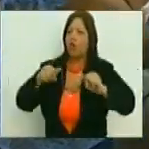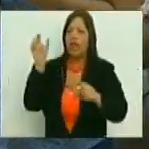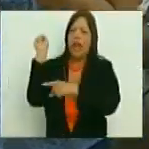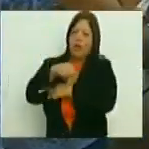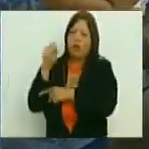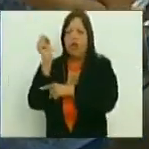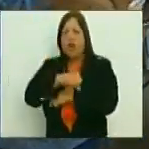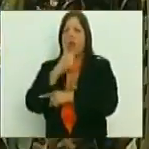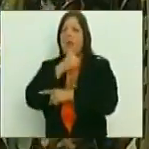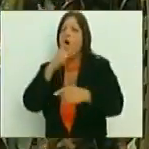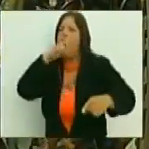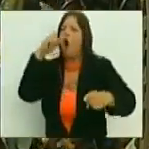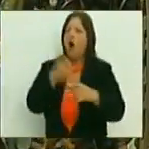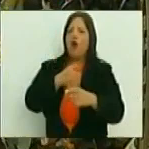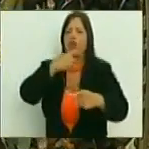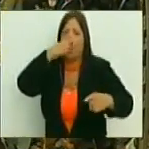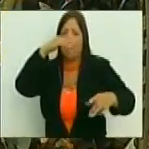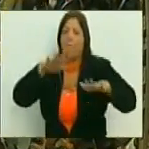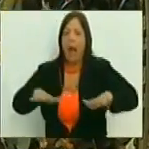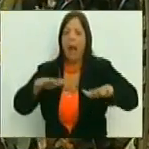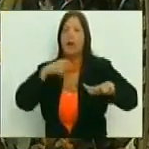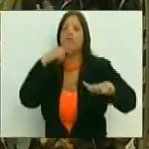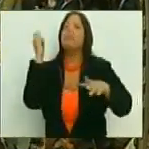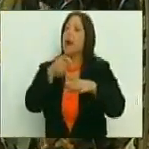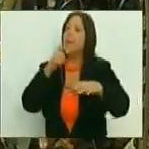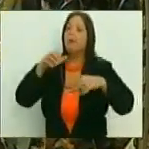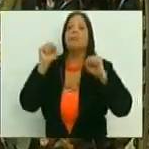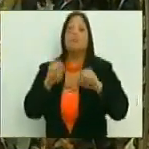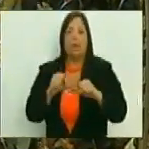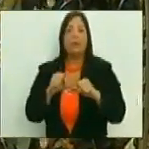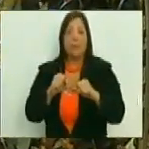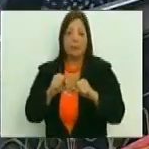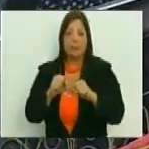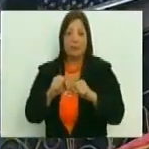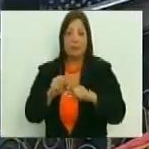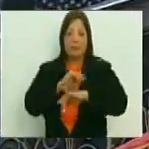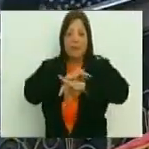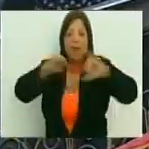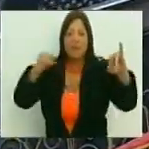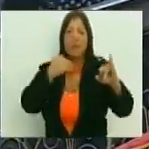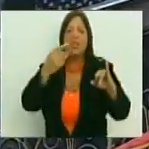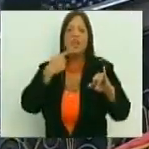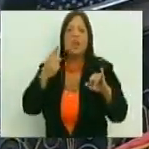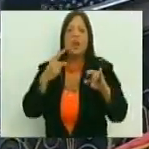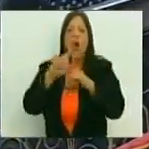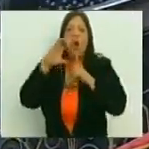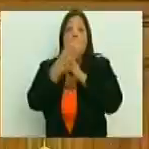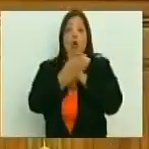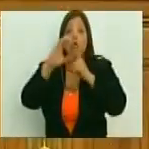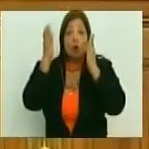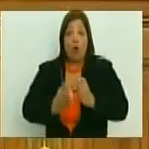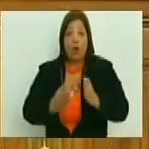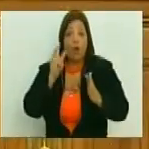intolerancia, contra el odio, contra la apatía. Y aquí, culmino diciendo que los cultores,